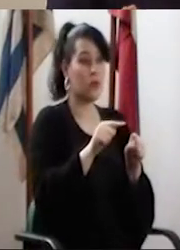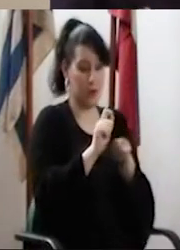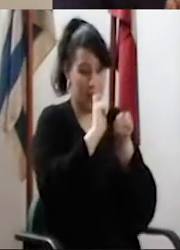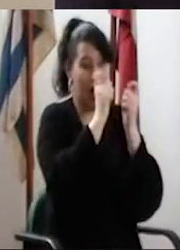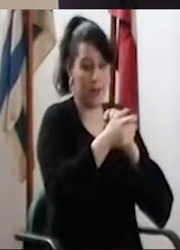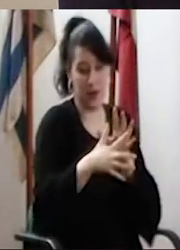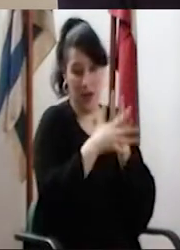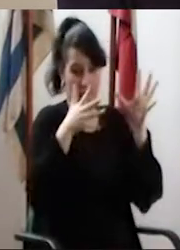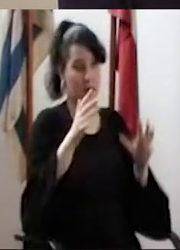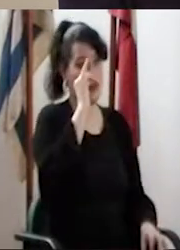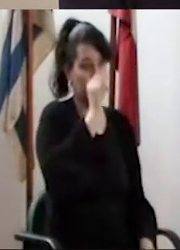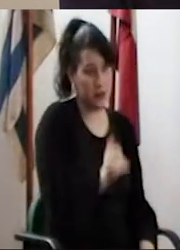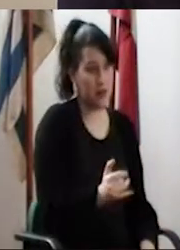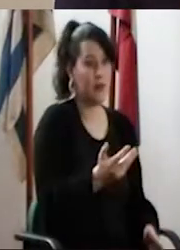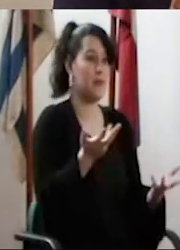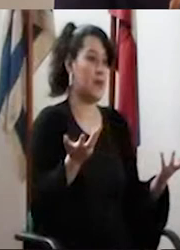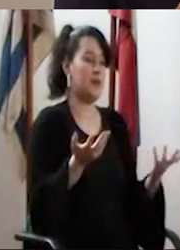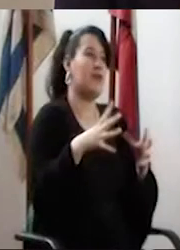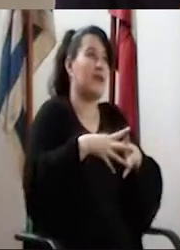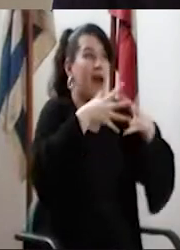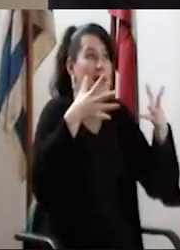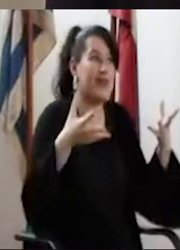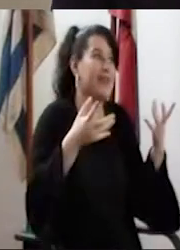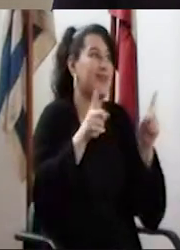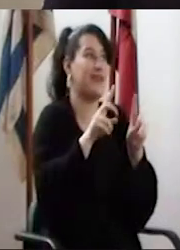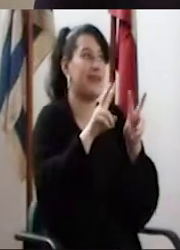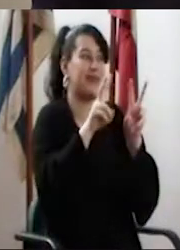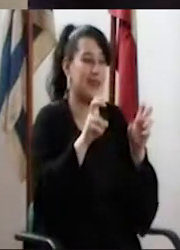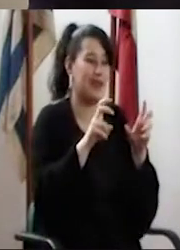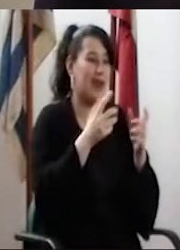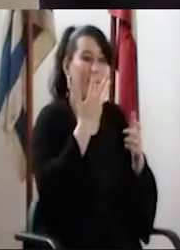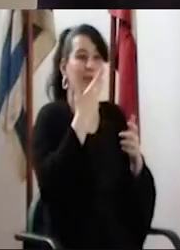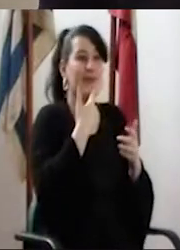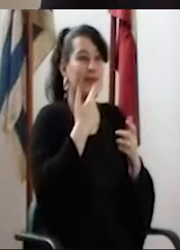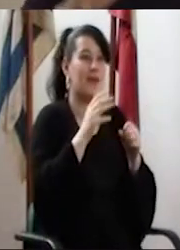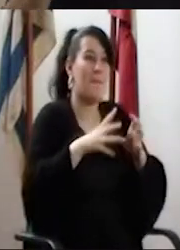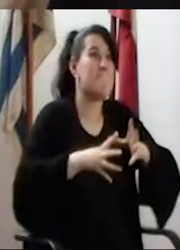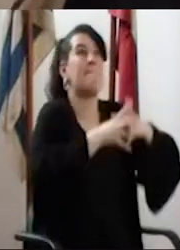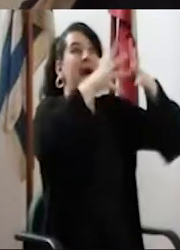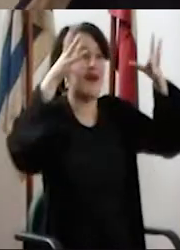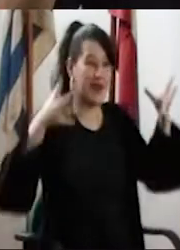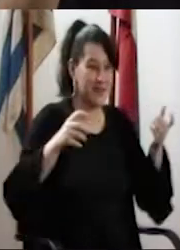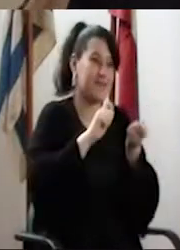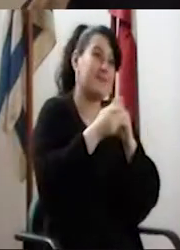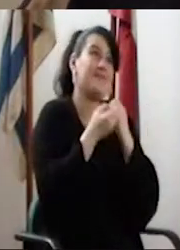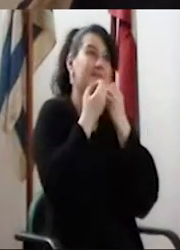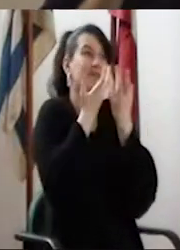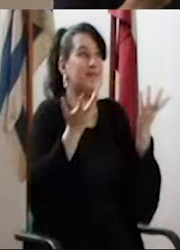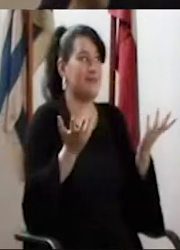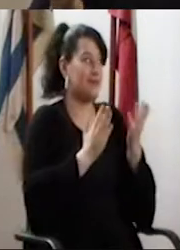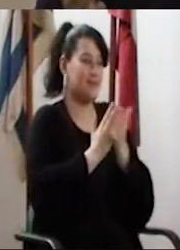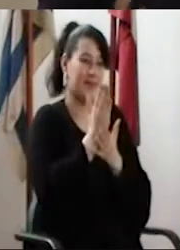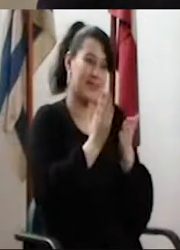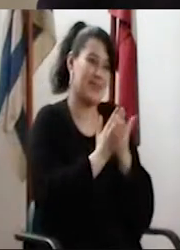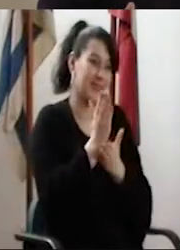bueno, esto implica cambios grandes, pero cambios, digo grandes si nos miramos con Adriana, mí me hubiera gustado que fueran más grandes todavía,